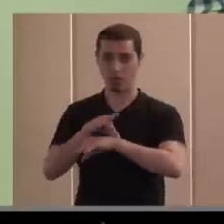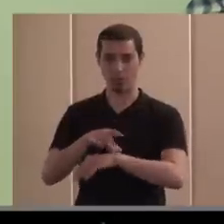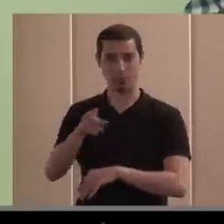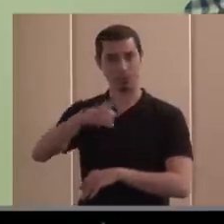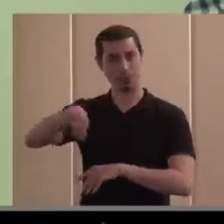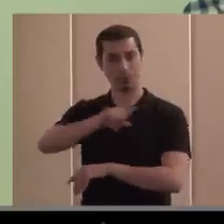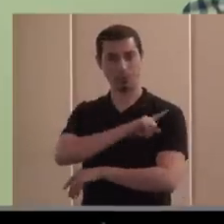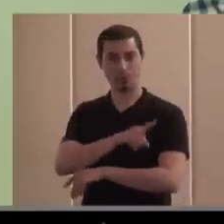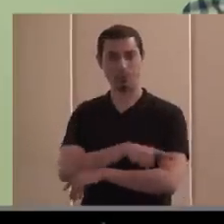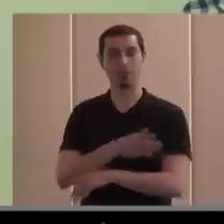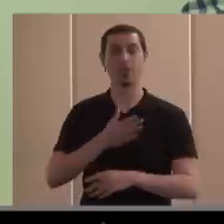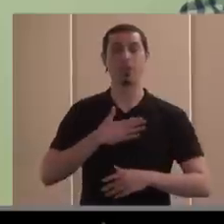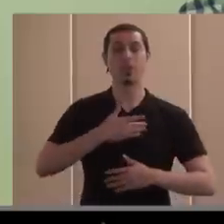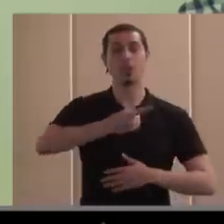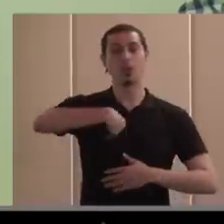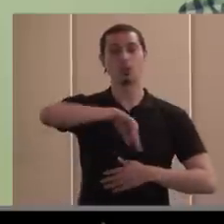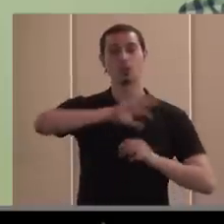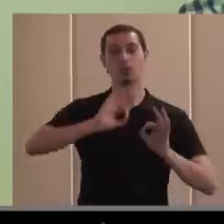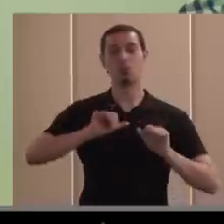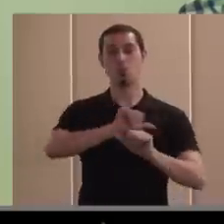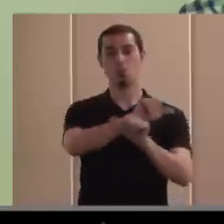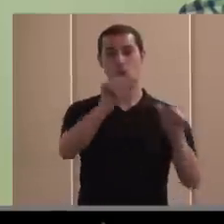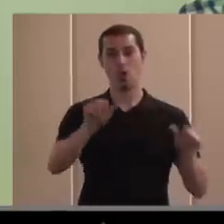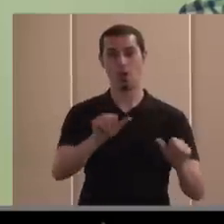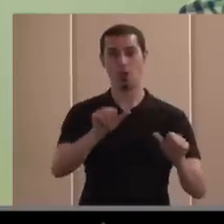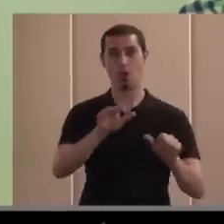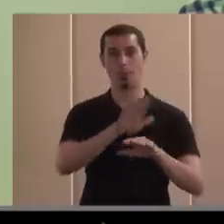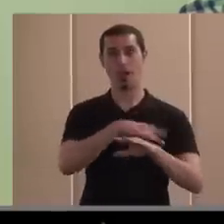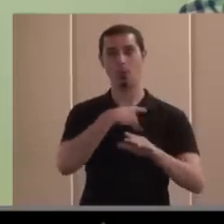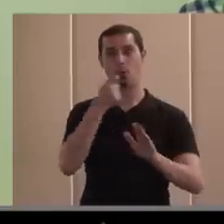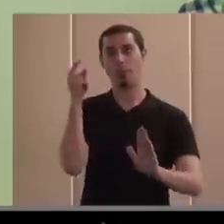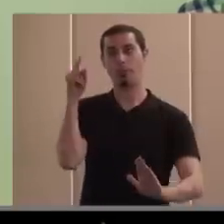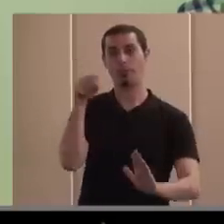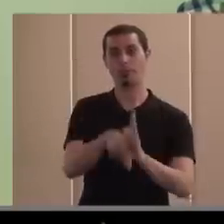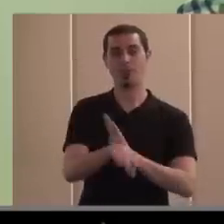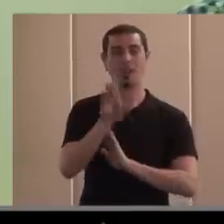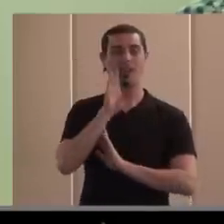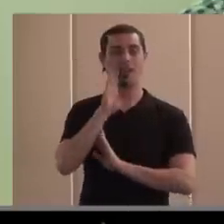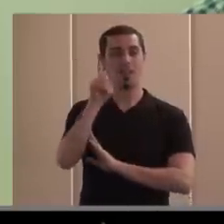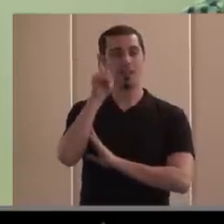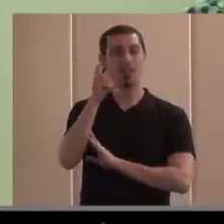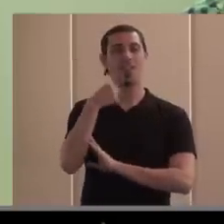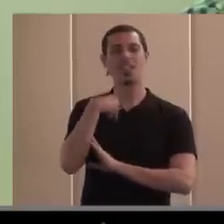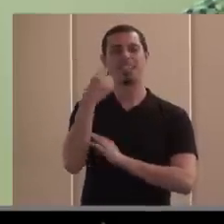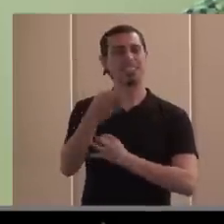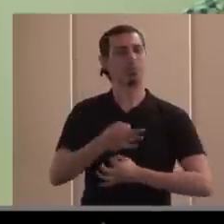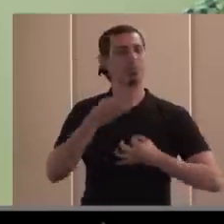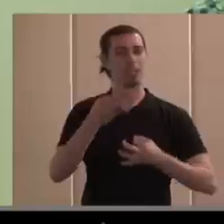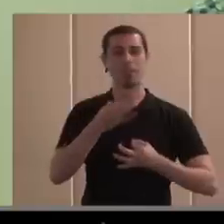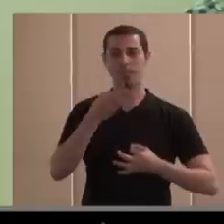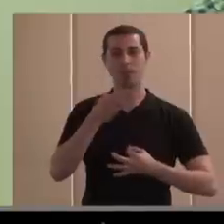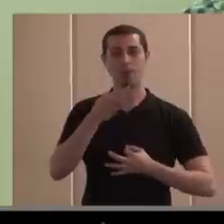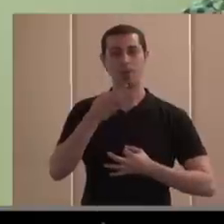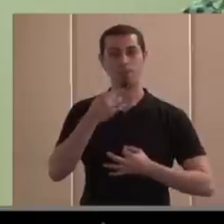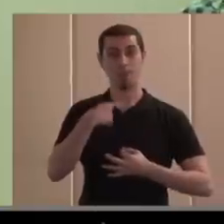nuestro modelo un poco por abundar también en lo que comentaba en lo que comentaba Luis siempre se ha inspirado y desde que yo he entrado